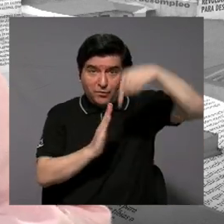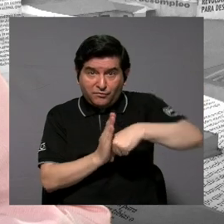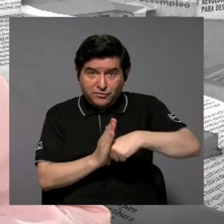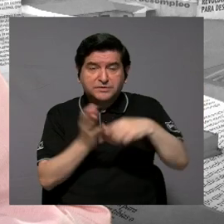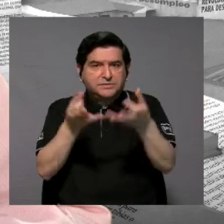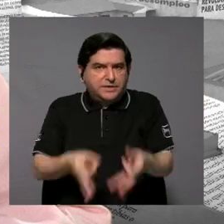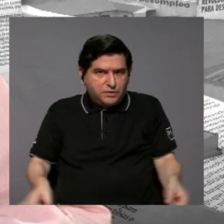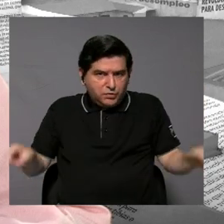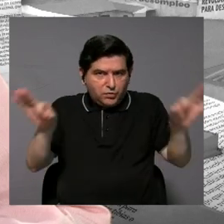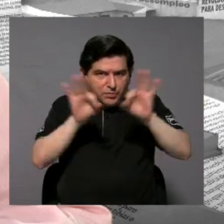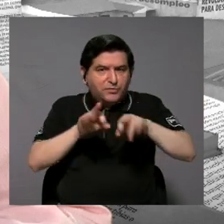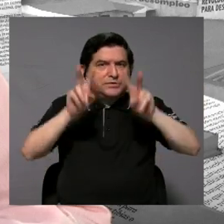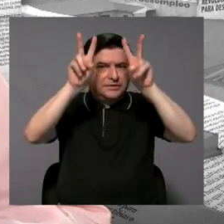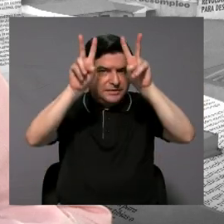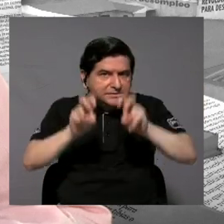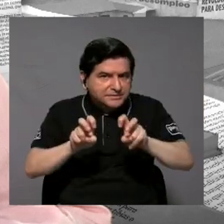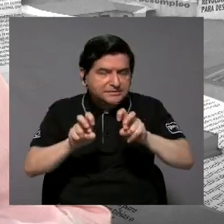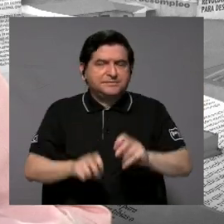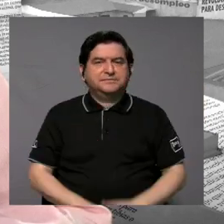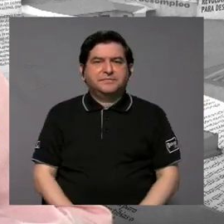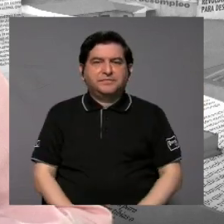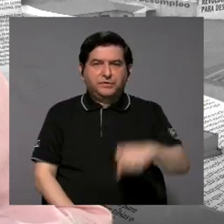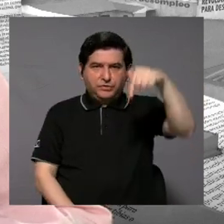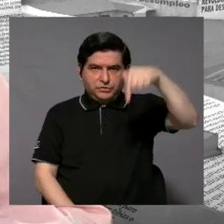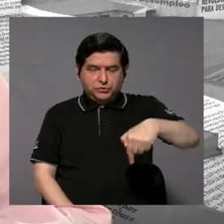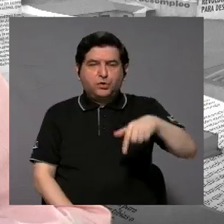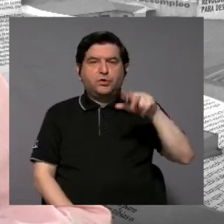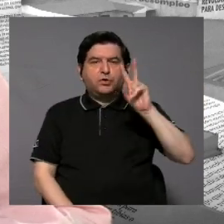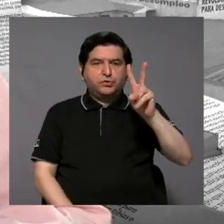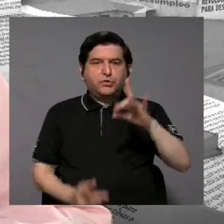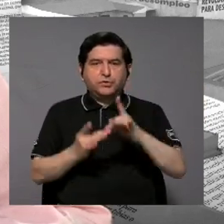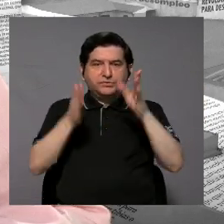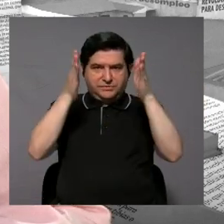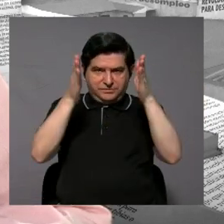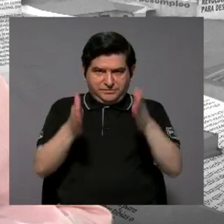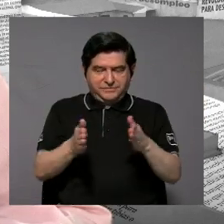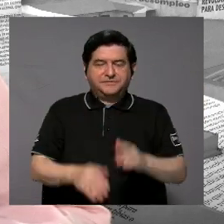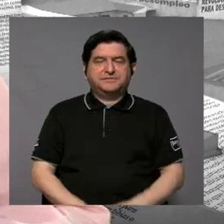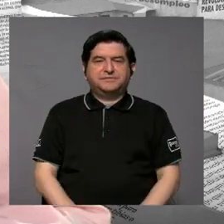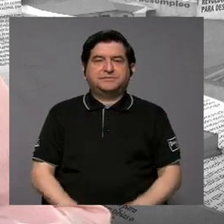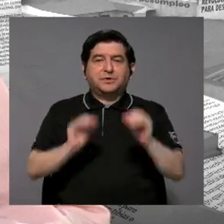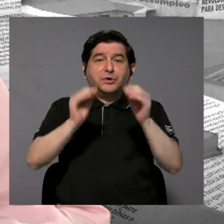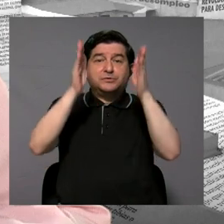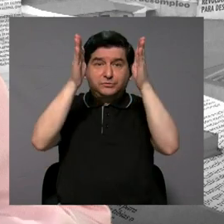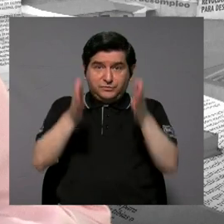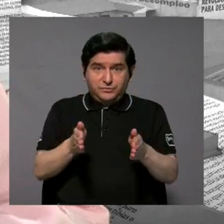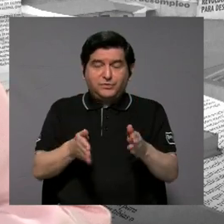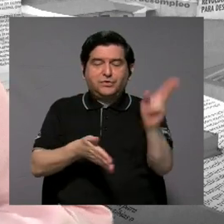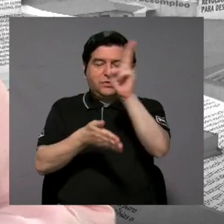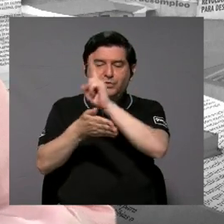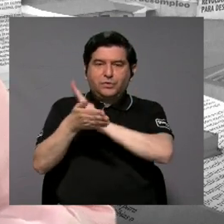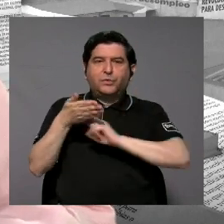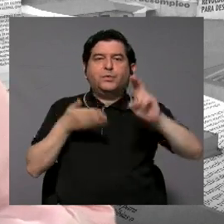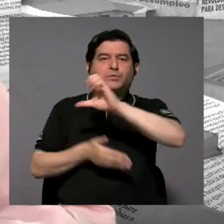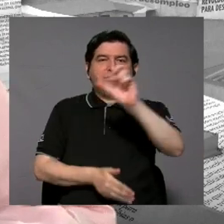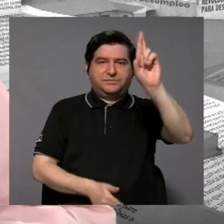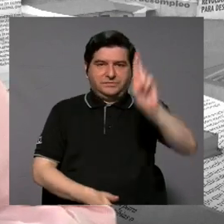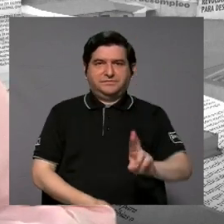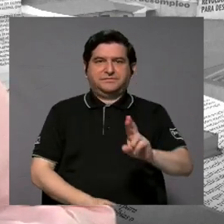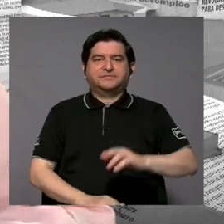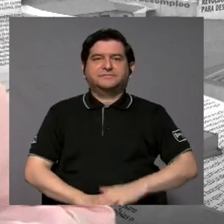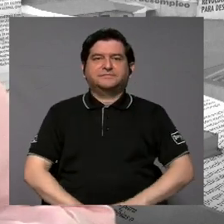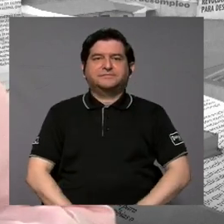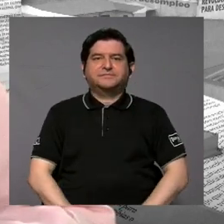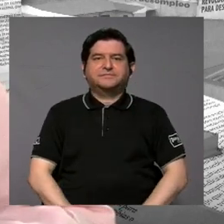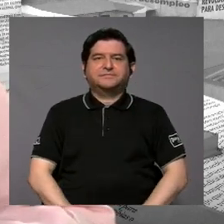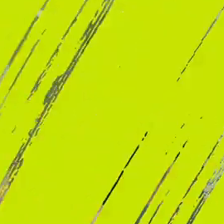sobre lo que importa de las pruebas, tendremos a dos expertas académicas de la Universidad de Costa Rica.